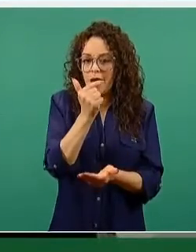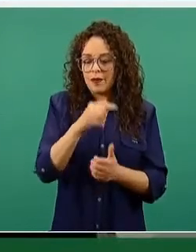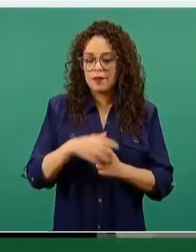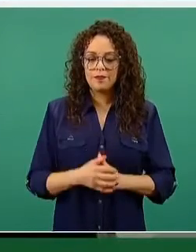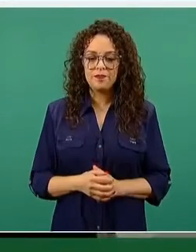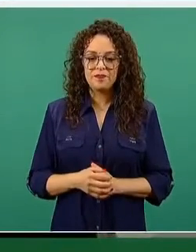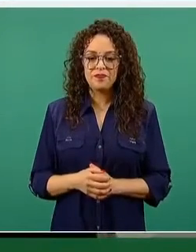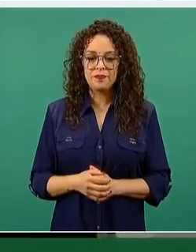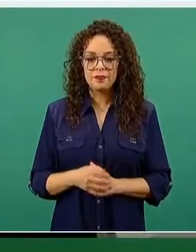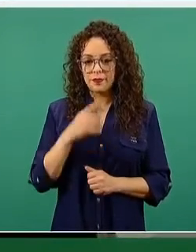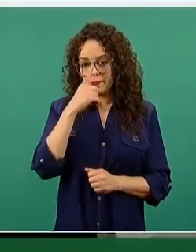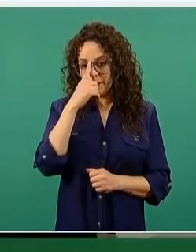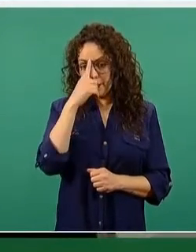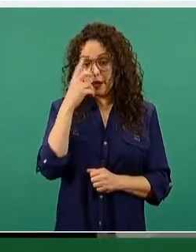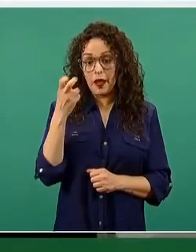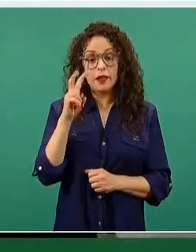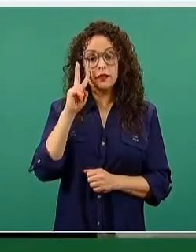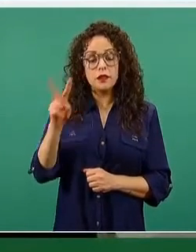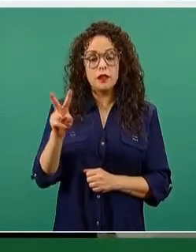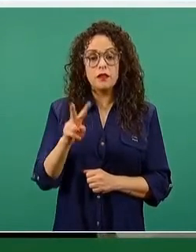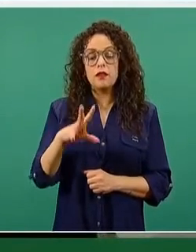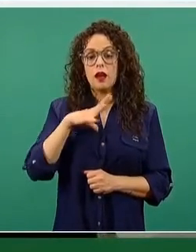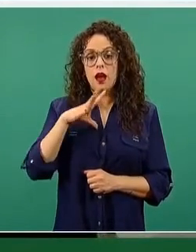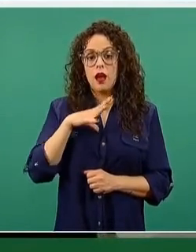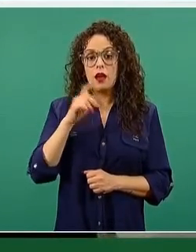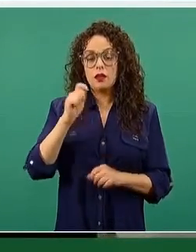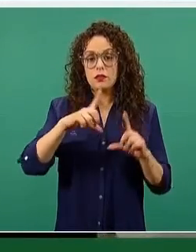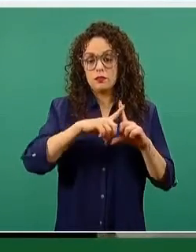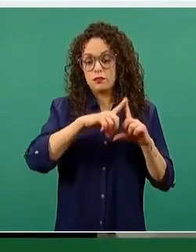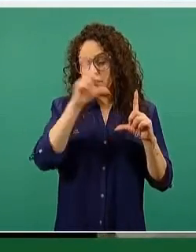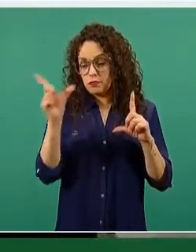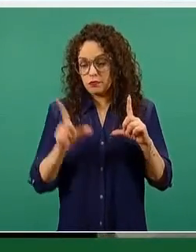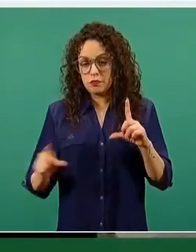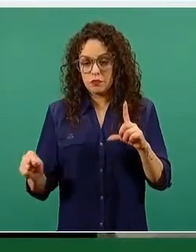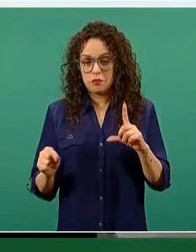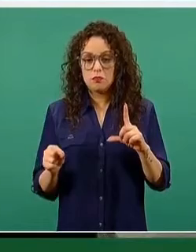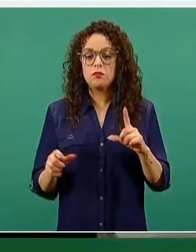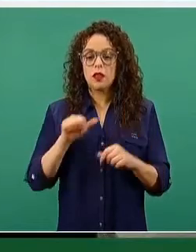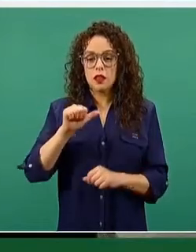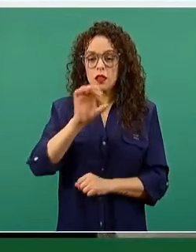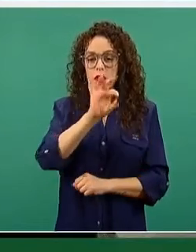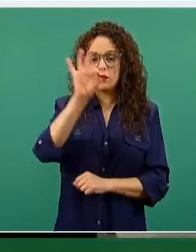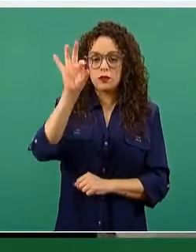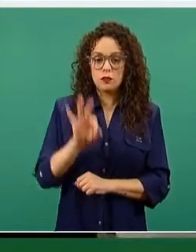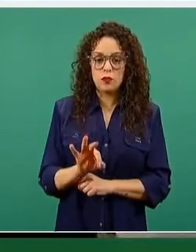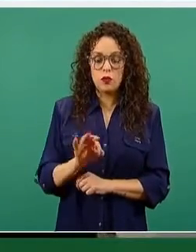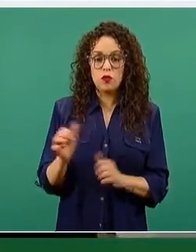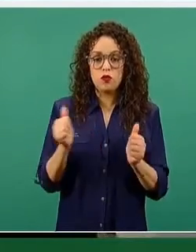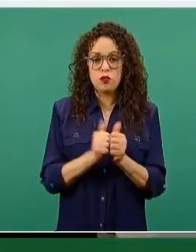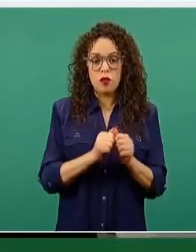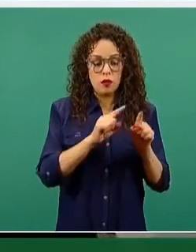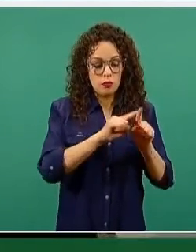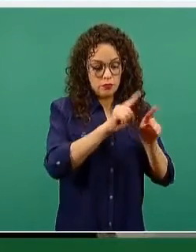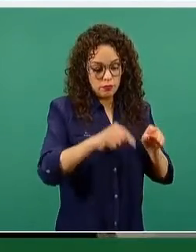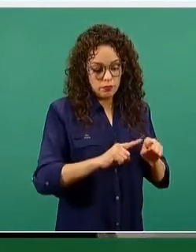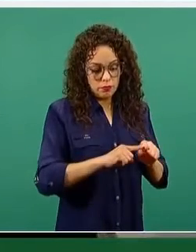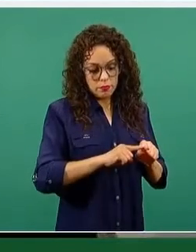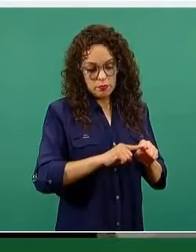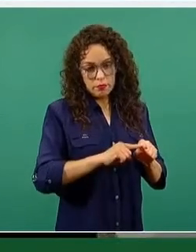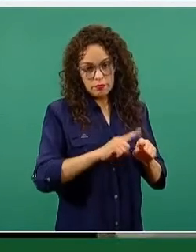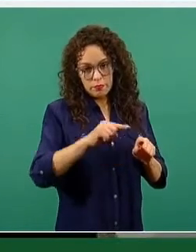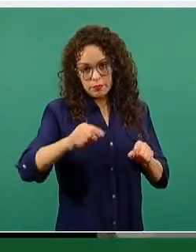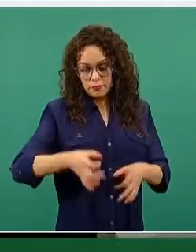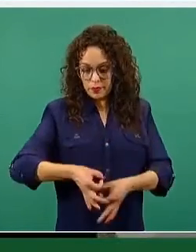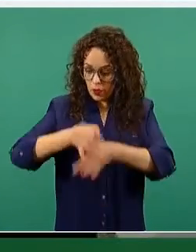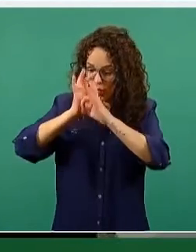esto, esta es la ocupación que tenemos a nivel promedio también, 16 por ciento de ventilador y 11 por ciento, y